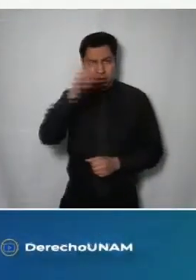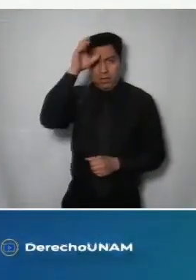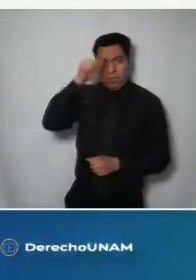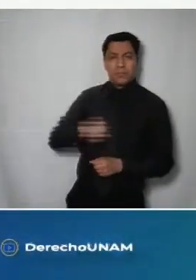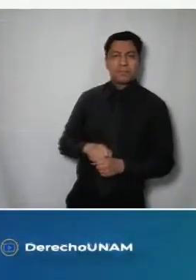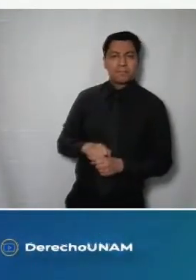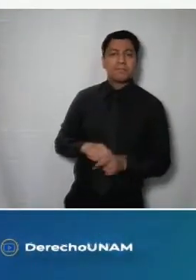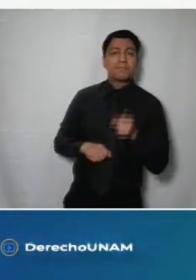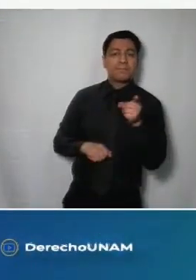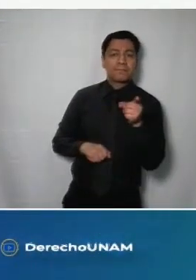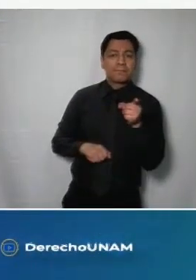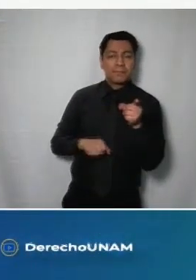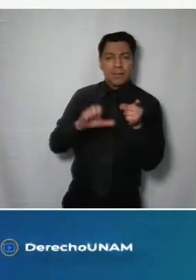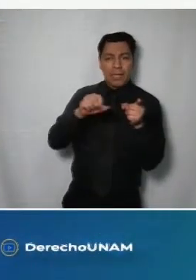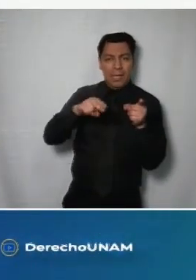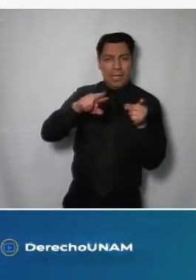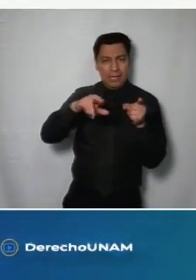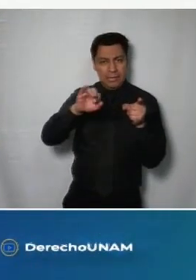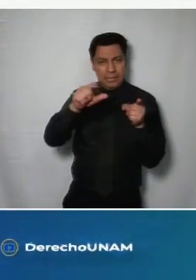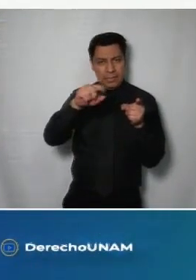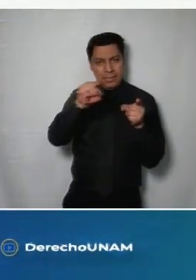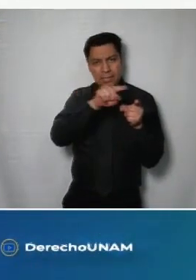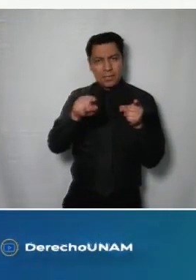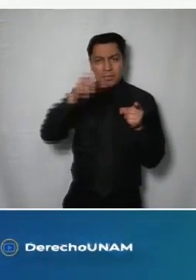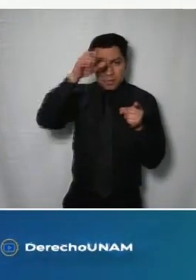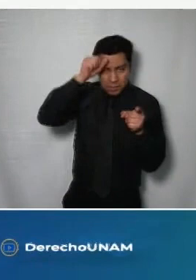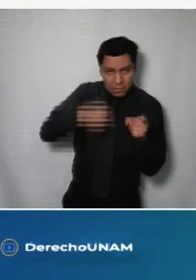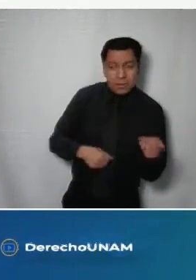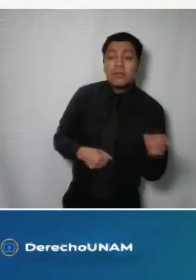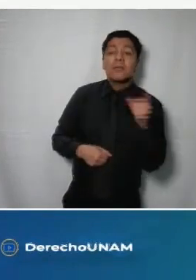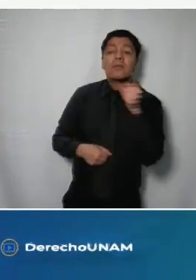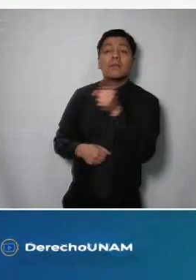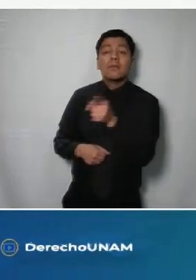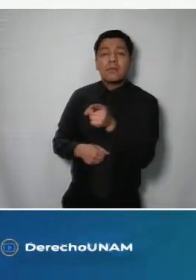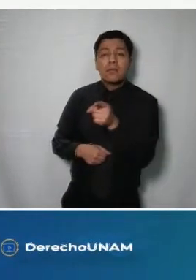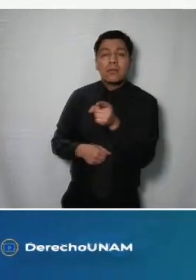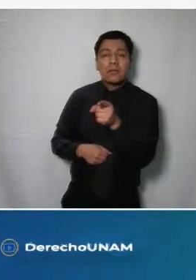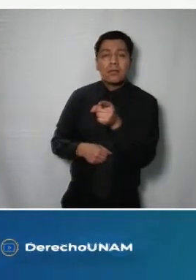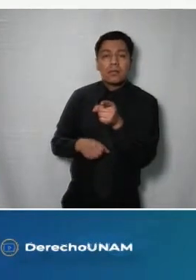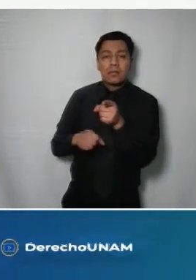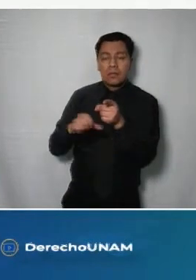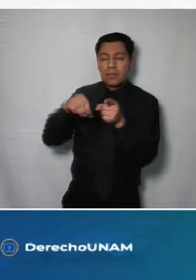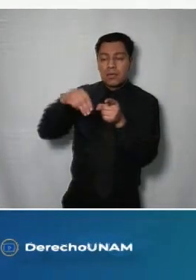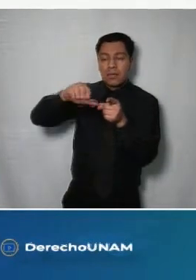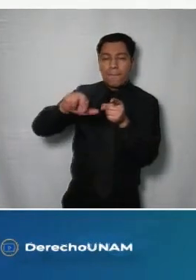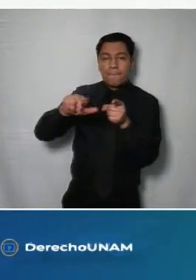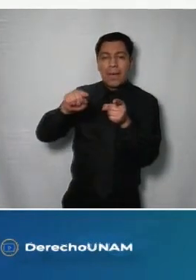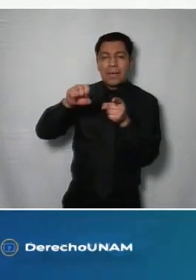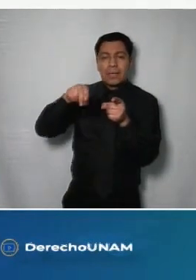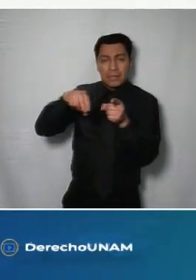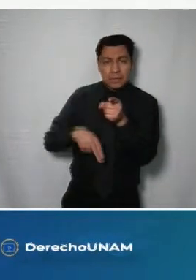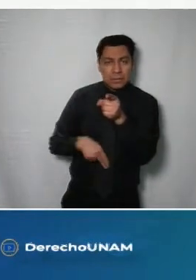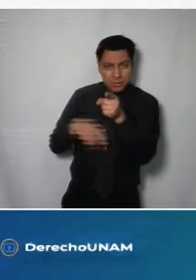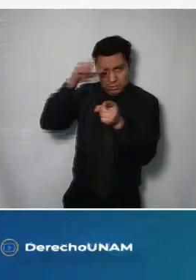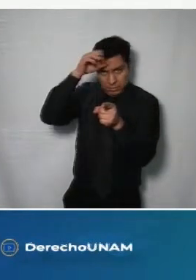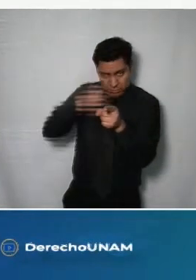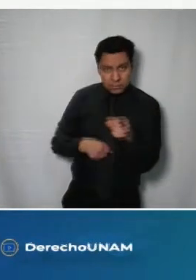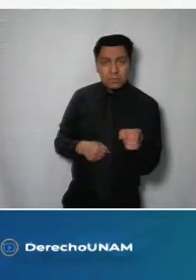comisionada Enríquez a favor comisionada Nava a favor comisionada San Martín a favor